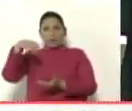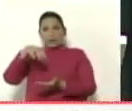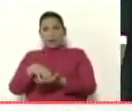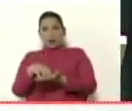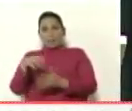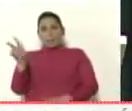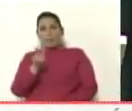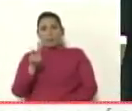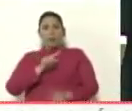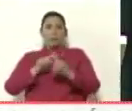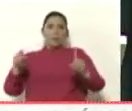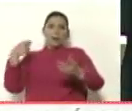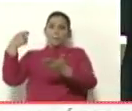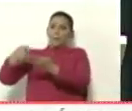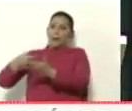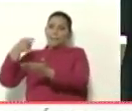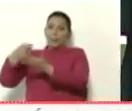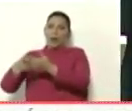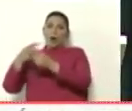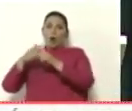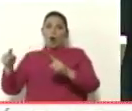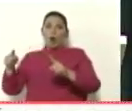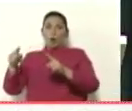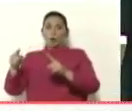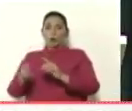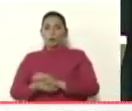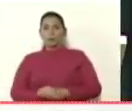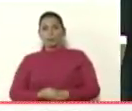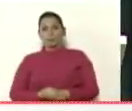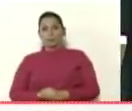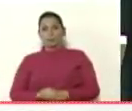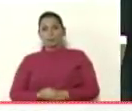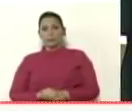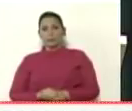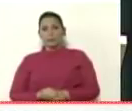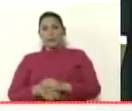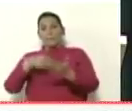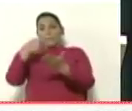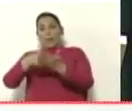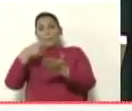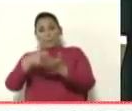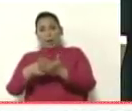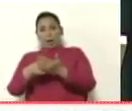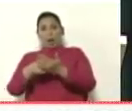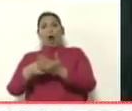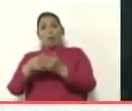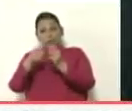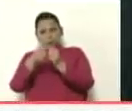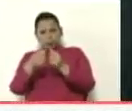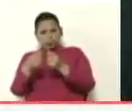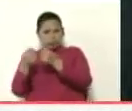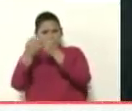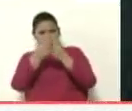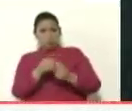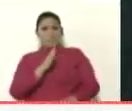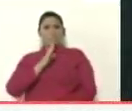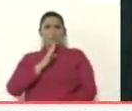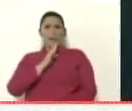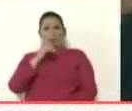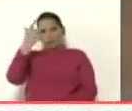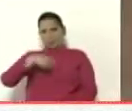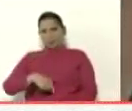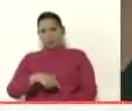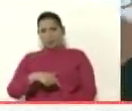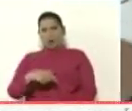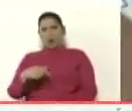para depositarlo en cuentas en paraísos fiscales y para depositarlo en cuentas personales una persona de la oposición